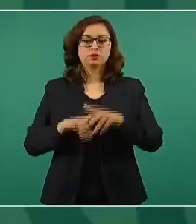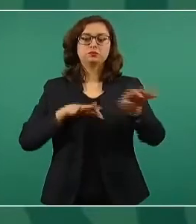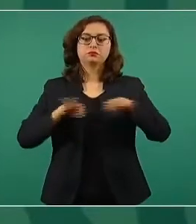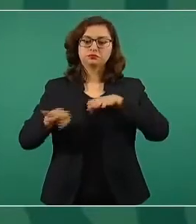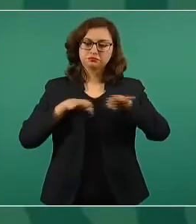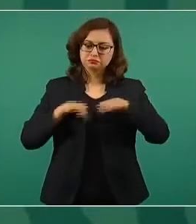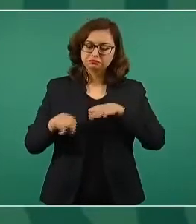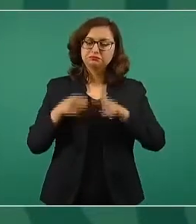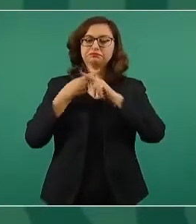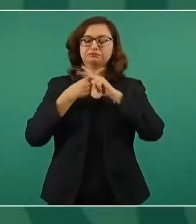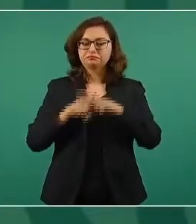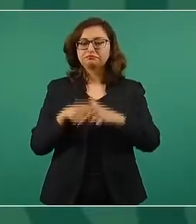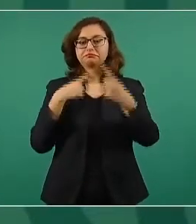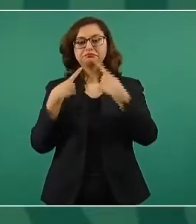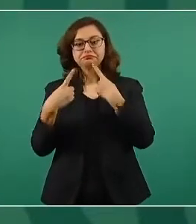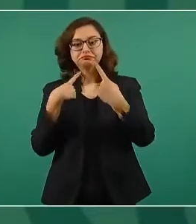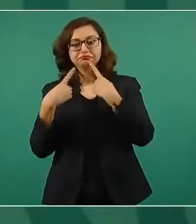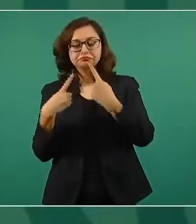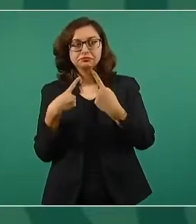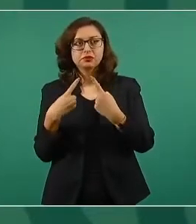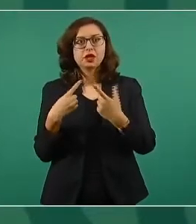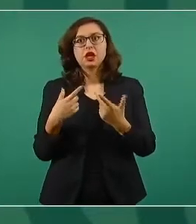en que